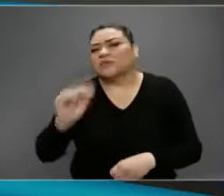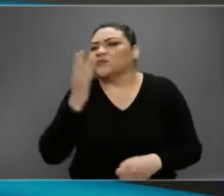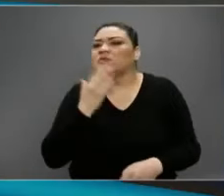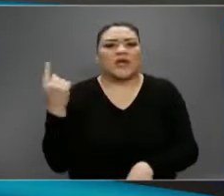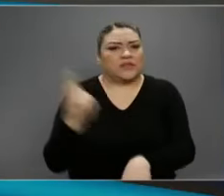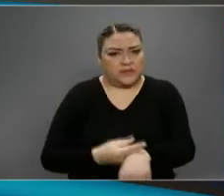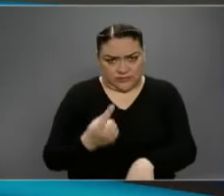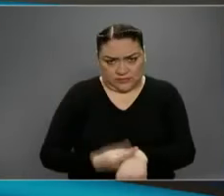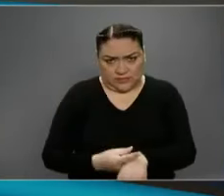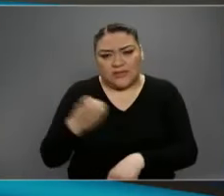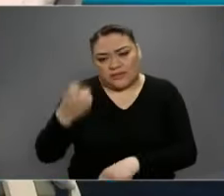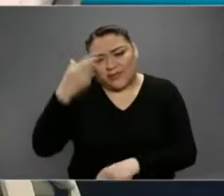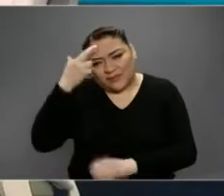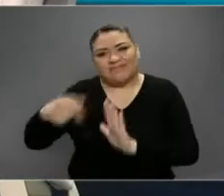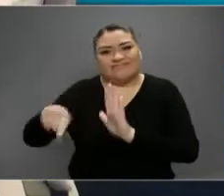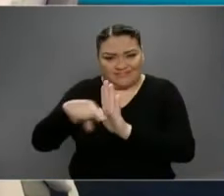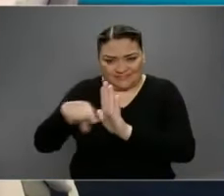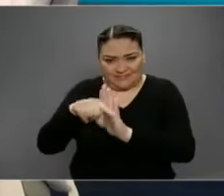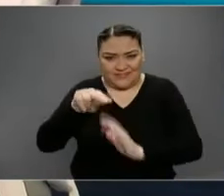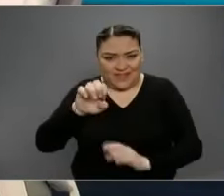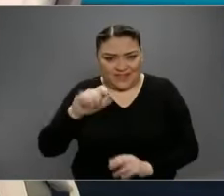negativos.